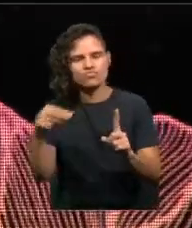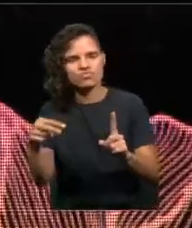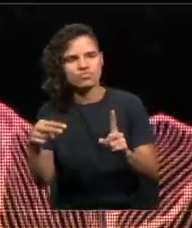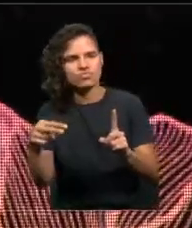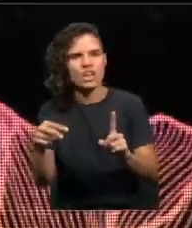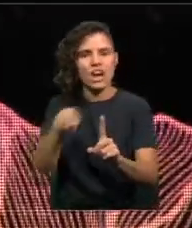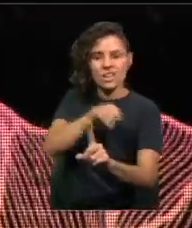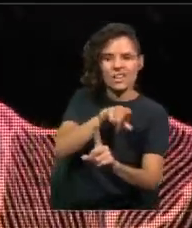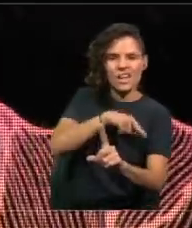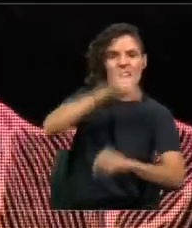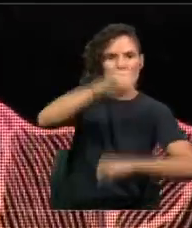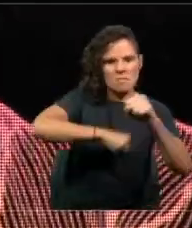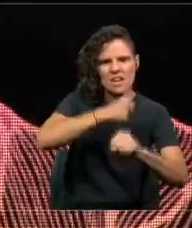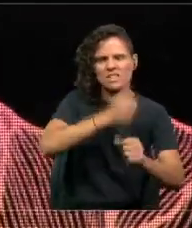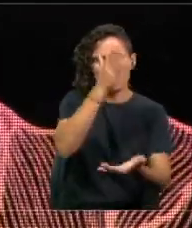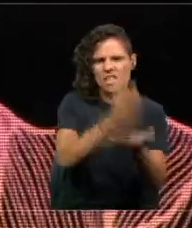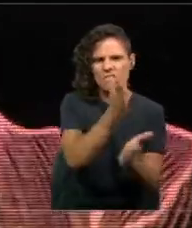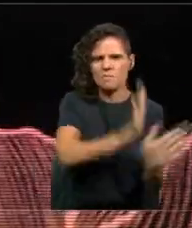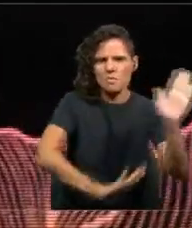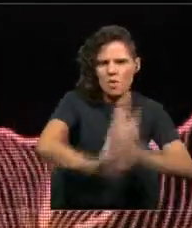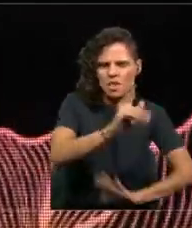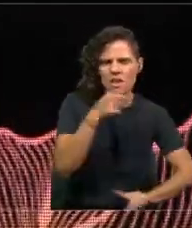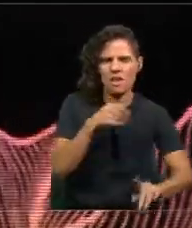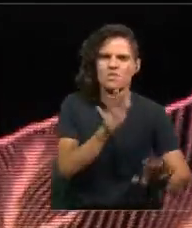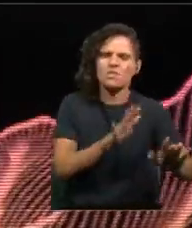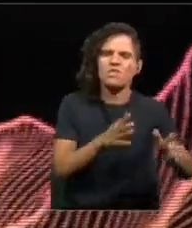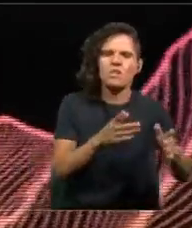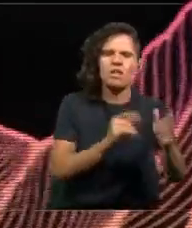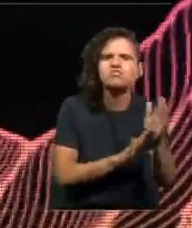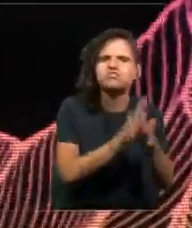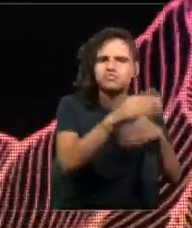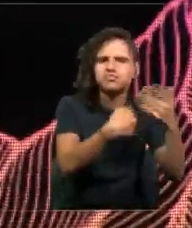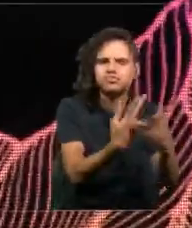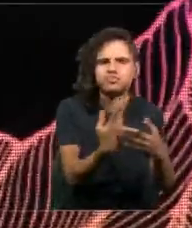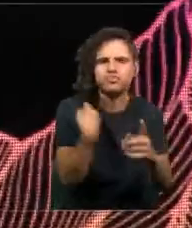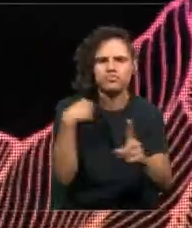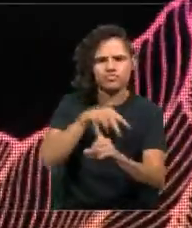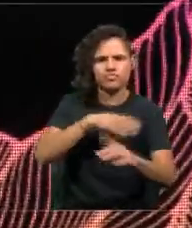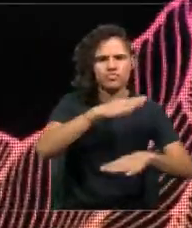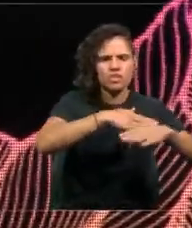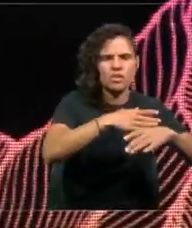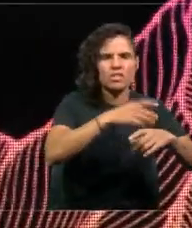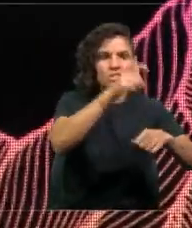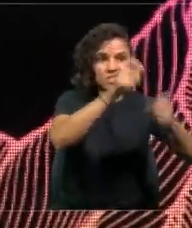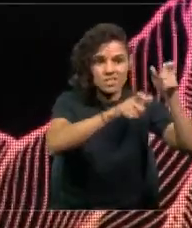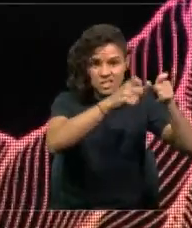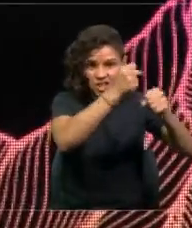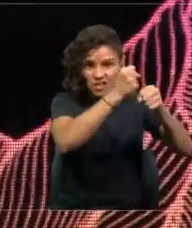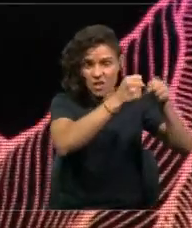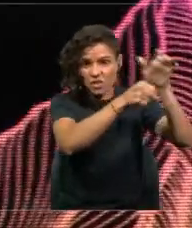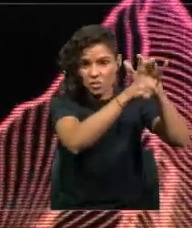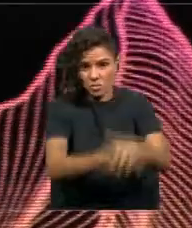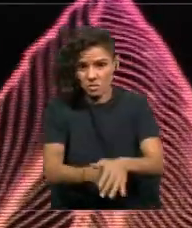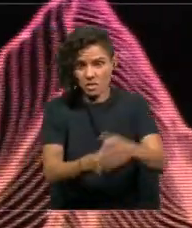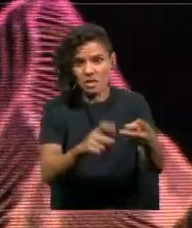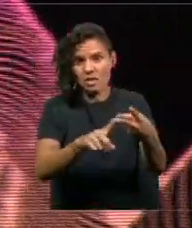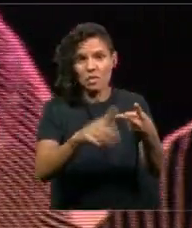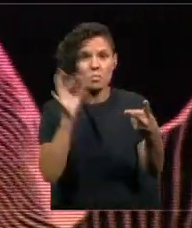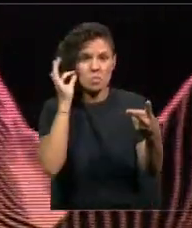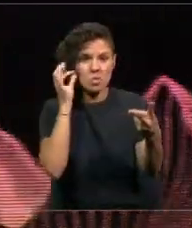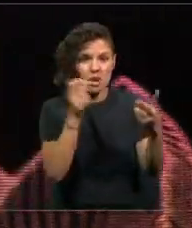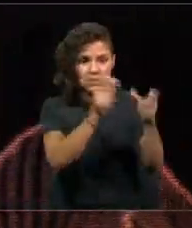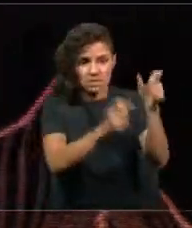costo y hay que protegerlas. No importa si detrás de eso hay trabajadores oprimidos, hay trabajadoras